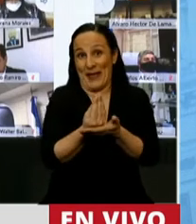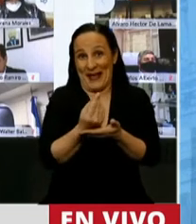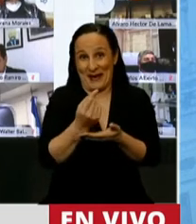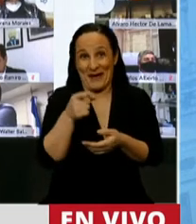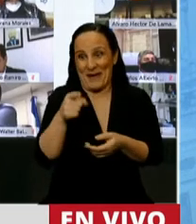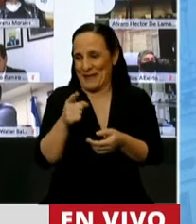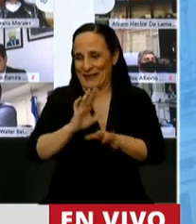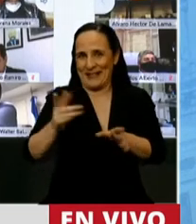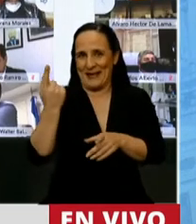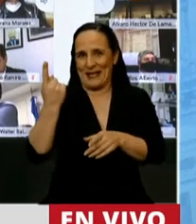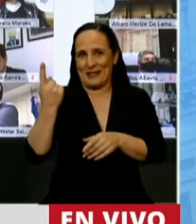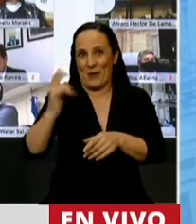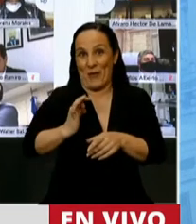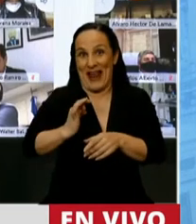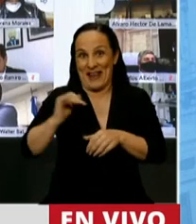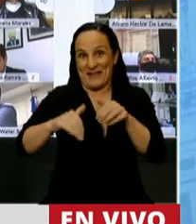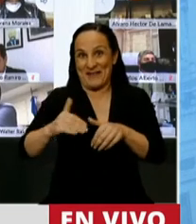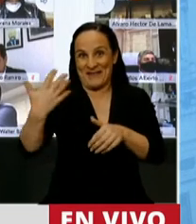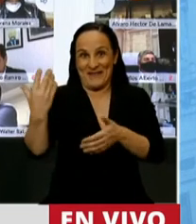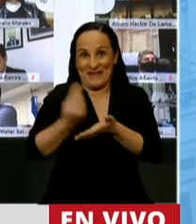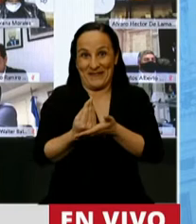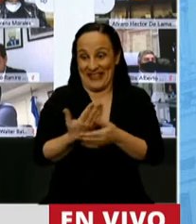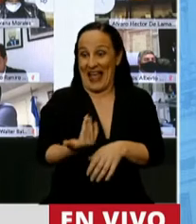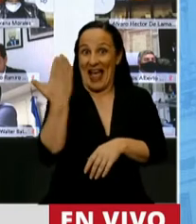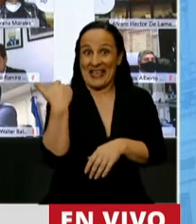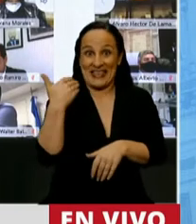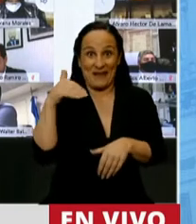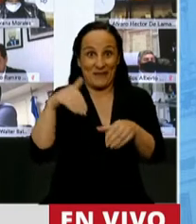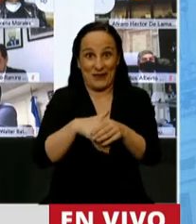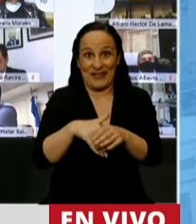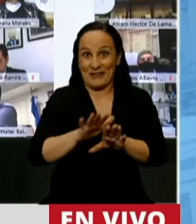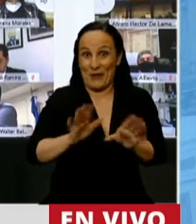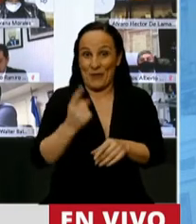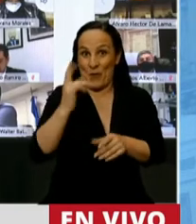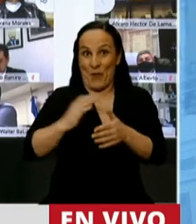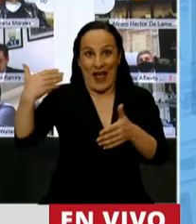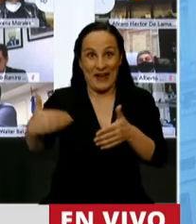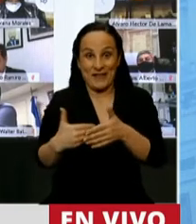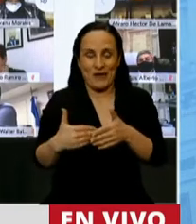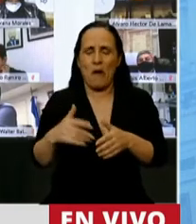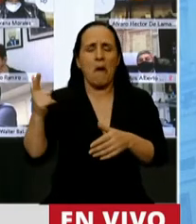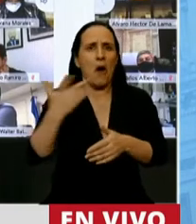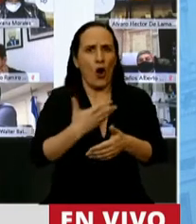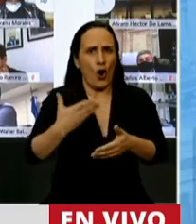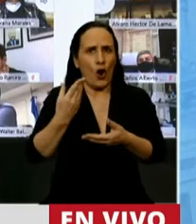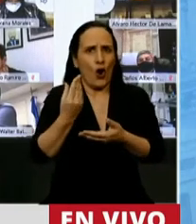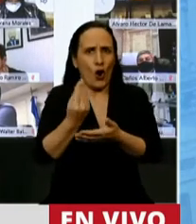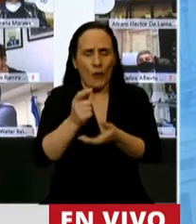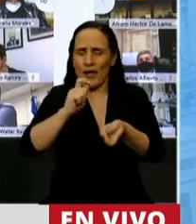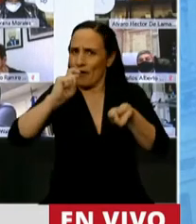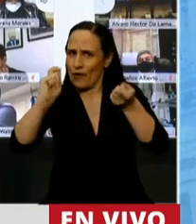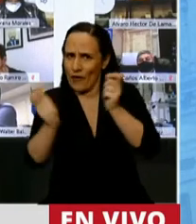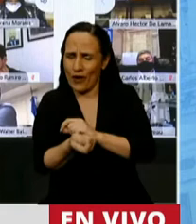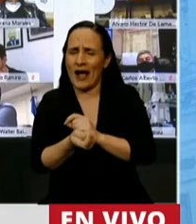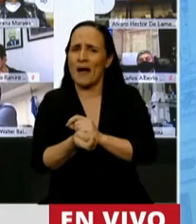un año y un día. Ayer se cumplió un año de una elección que no sólo marcó un cambio de gobierno sino fundamentalmente un